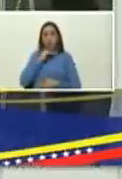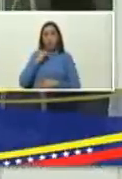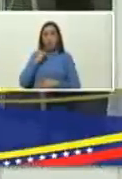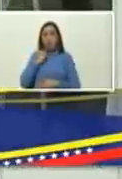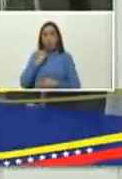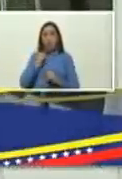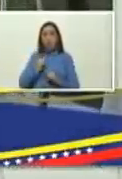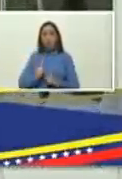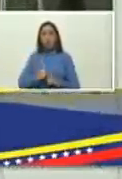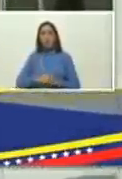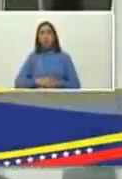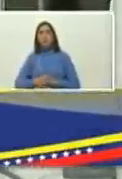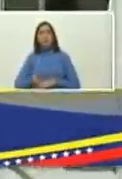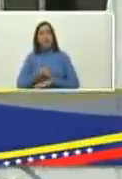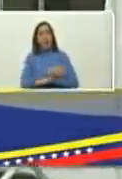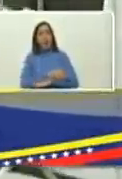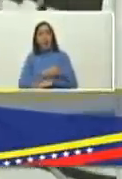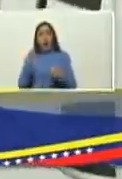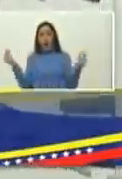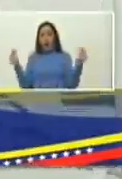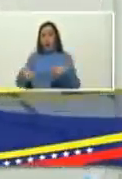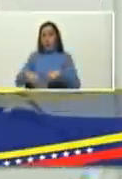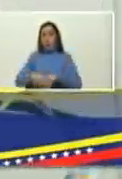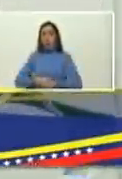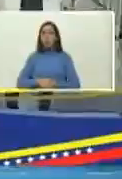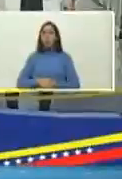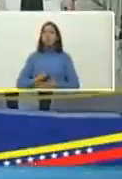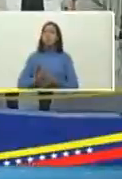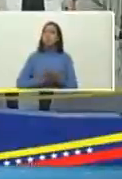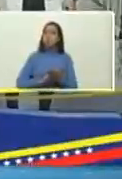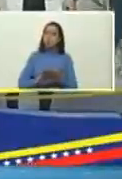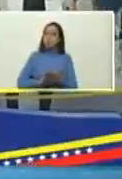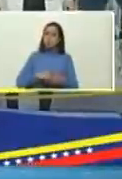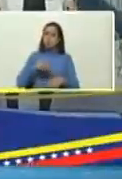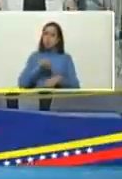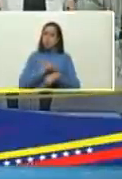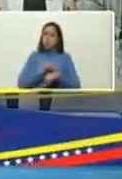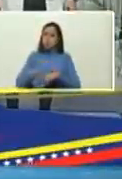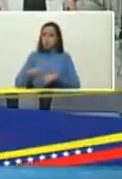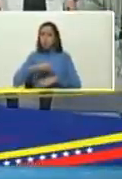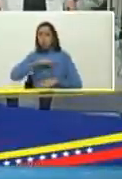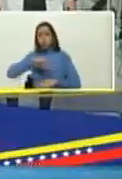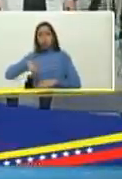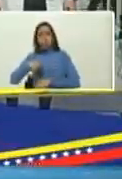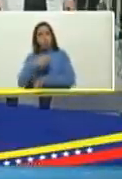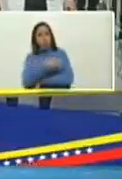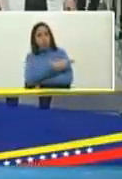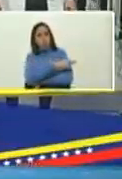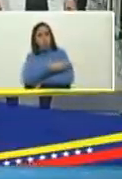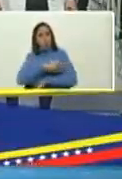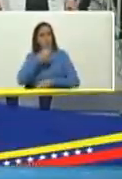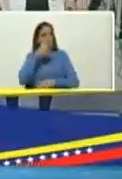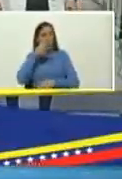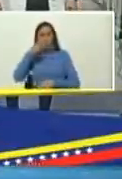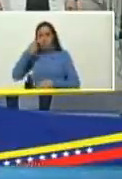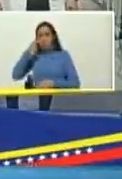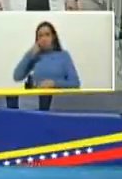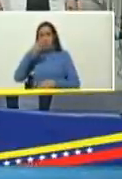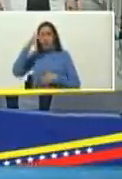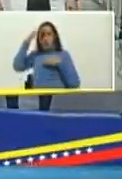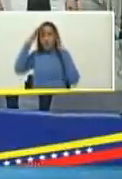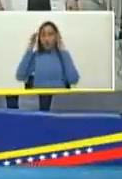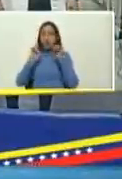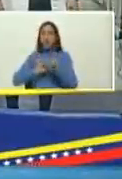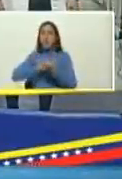patologías que son previamente planificadas para su resolución muy a pesar de que somos un hospital sentinela un hospital que atiende